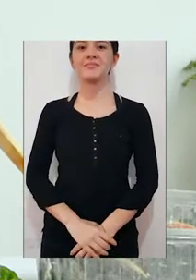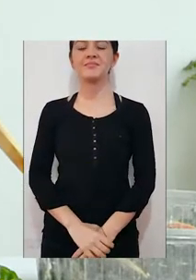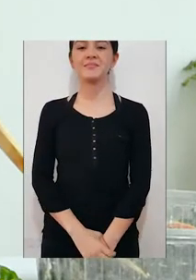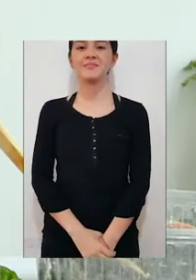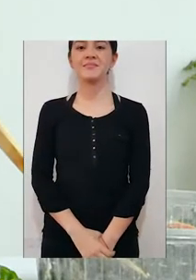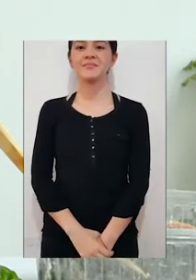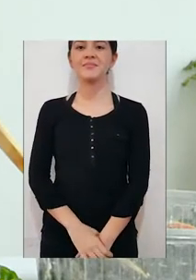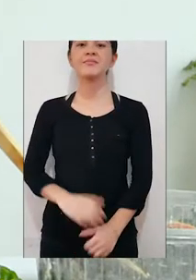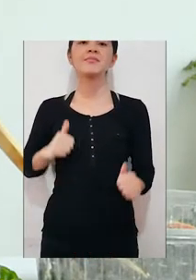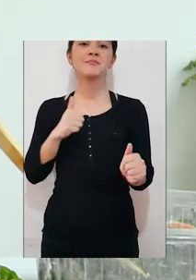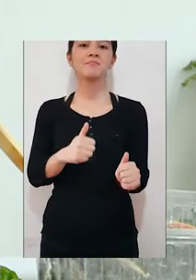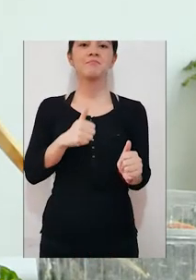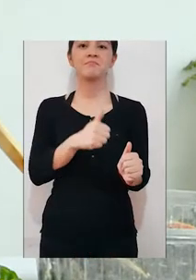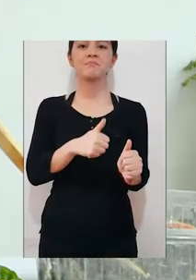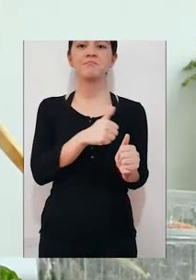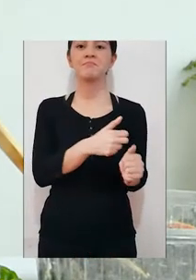Seguimos cortando